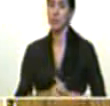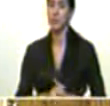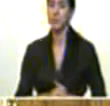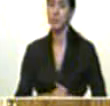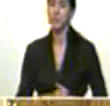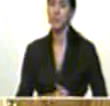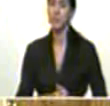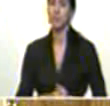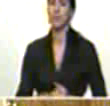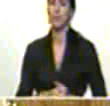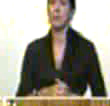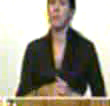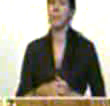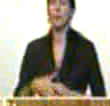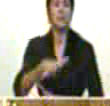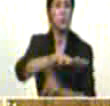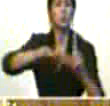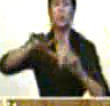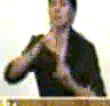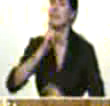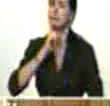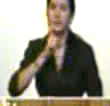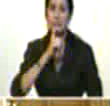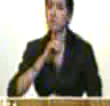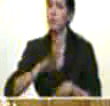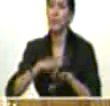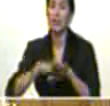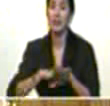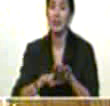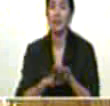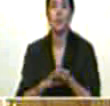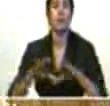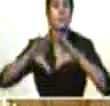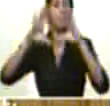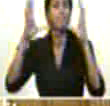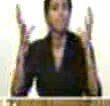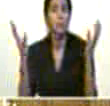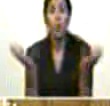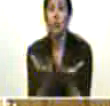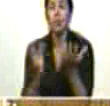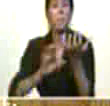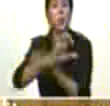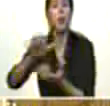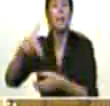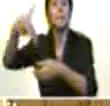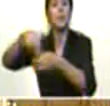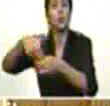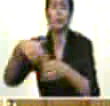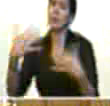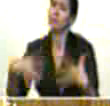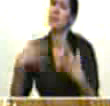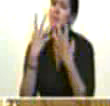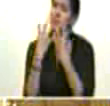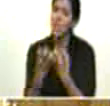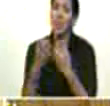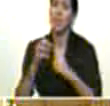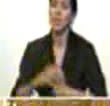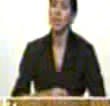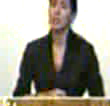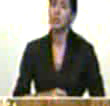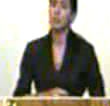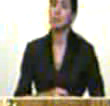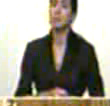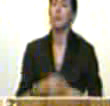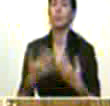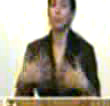medio de situaciones adversas generadas por la realidad petrolera mundial dramática realidad petrolera que se ha impuesto han